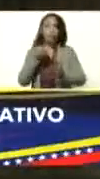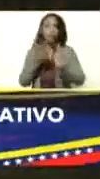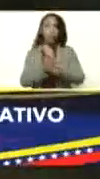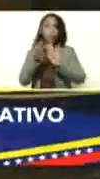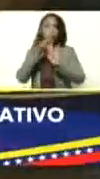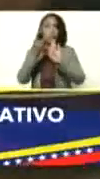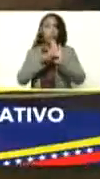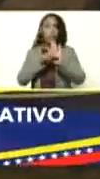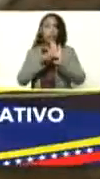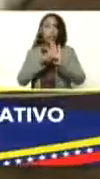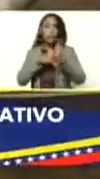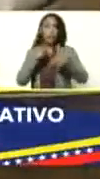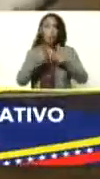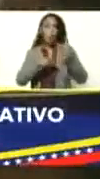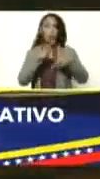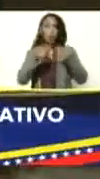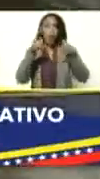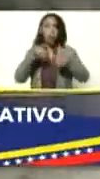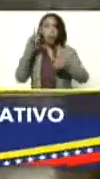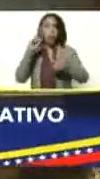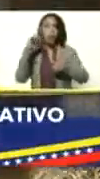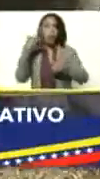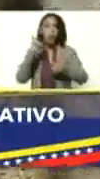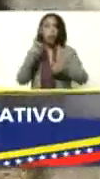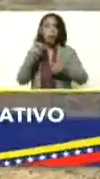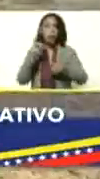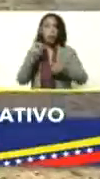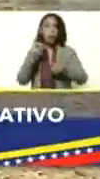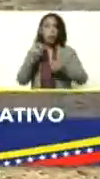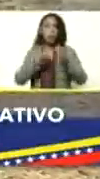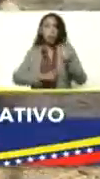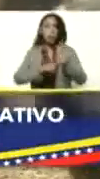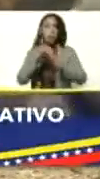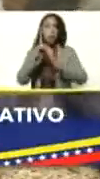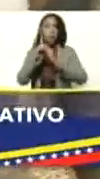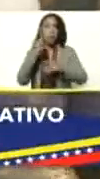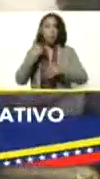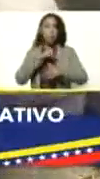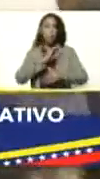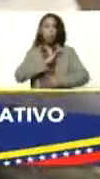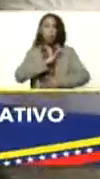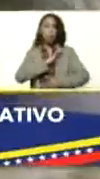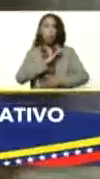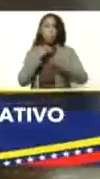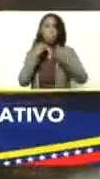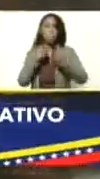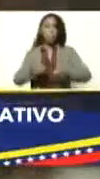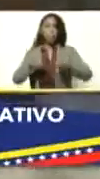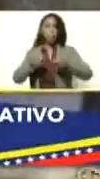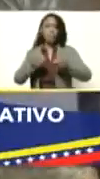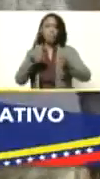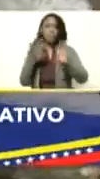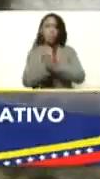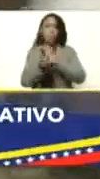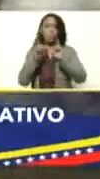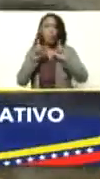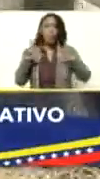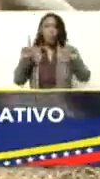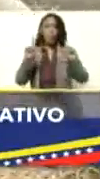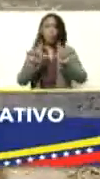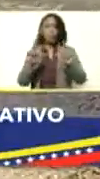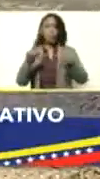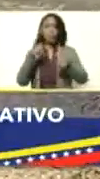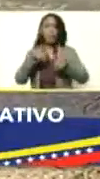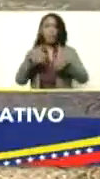de productividad. Acá también tenemos productos desarrollados por nosotros para el mercado sobre todo local y con